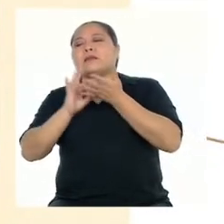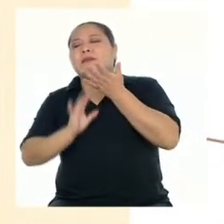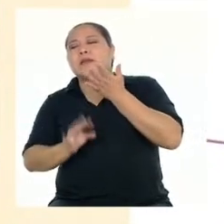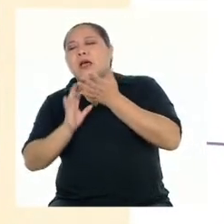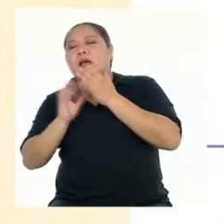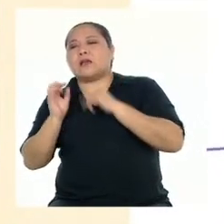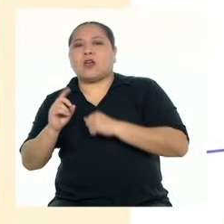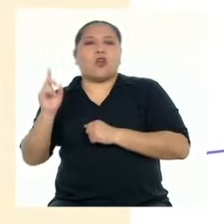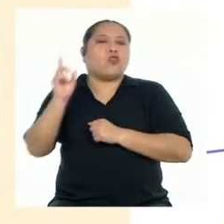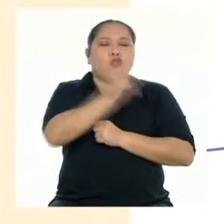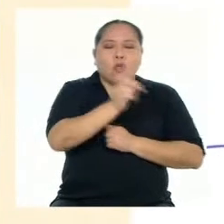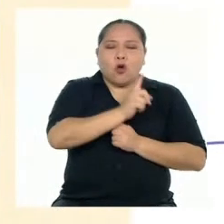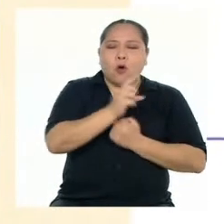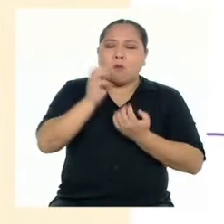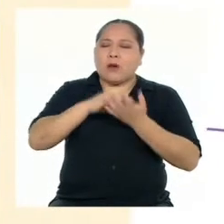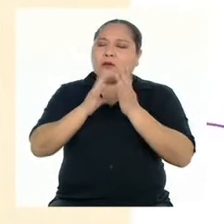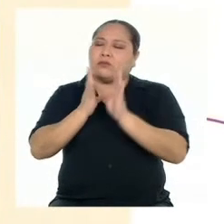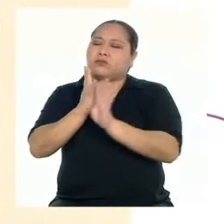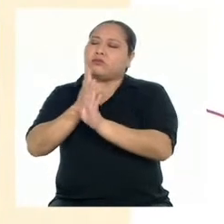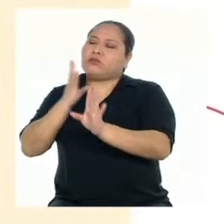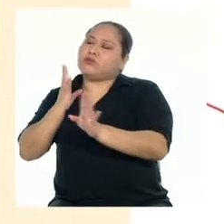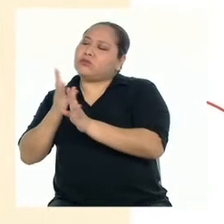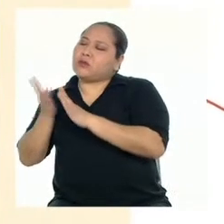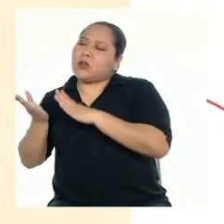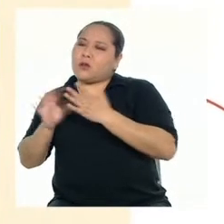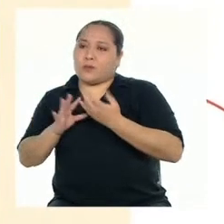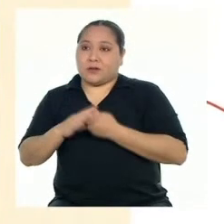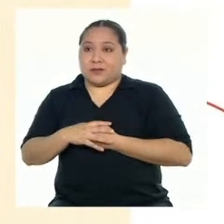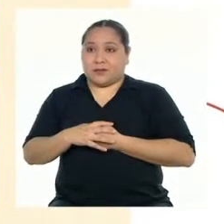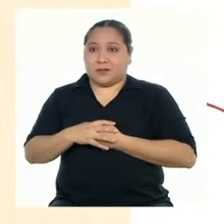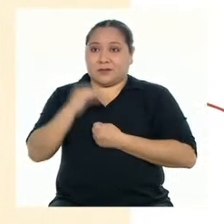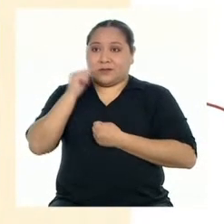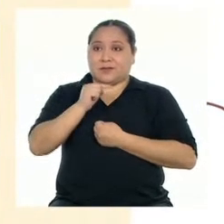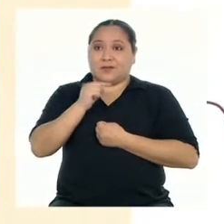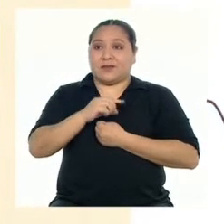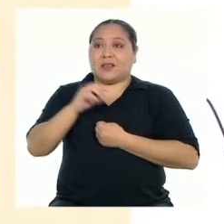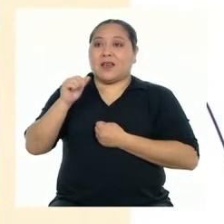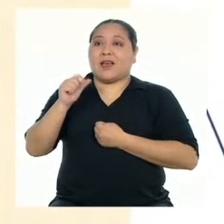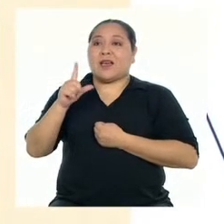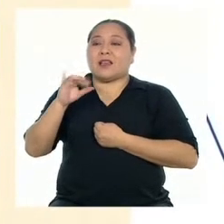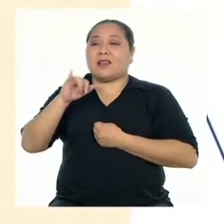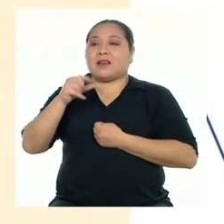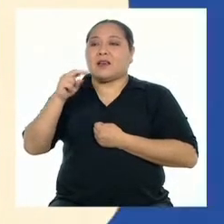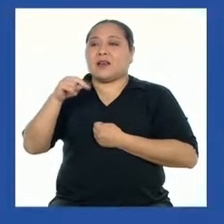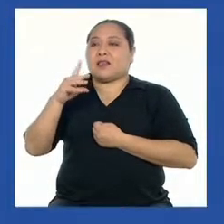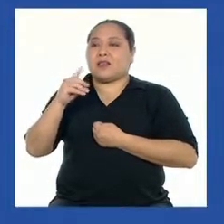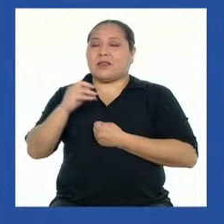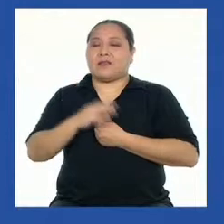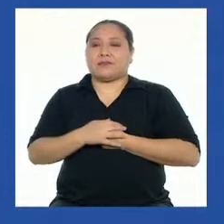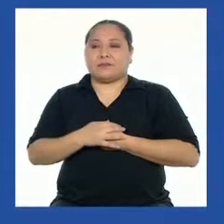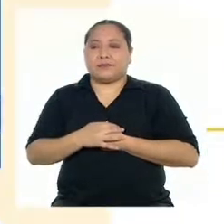No más formar fila para morir. Versos de Alejandra Pizarnik.